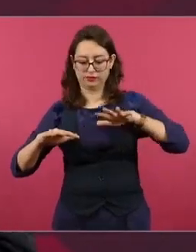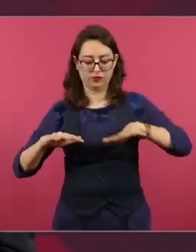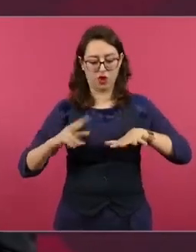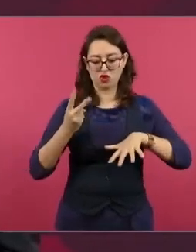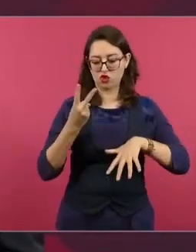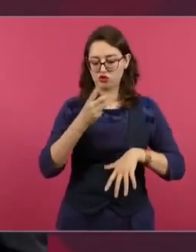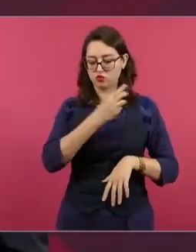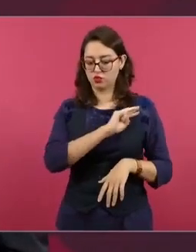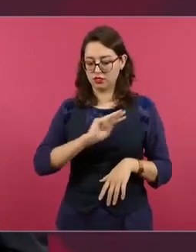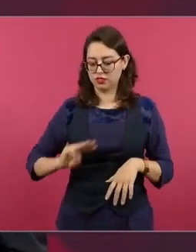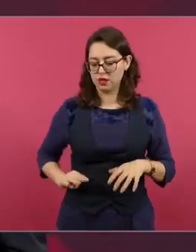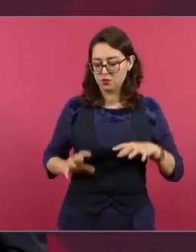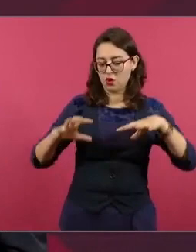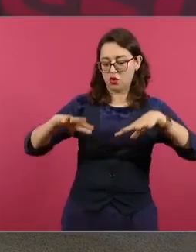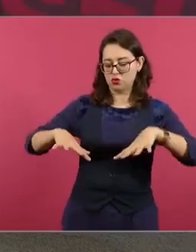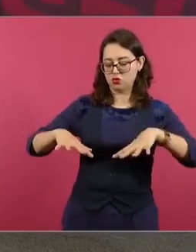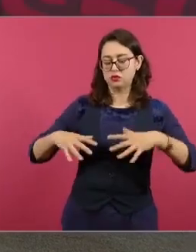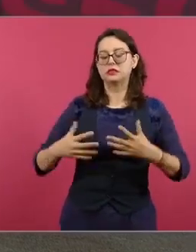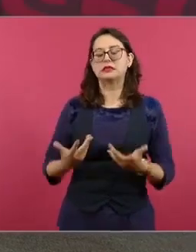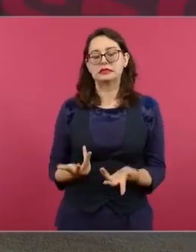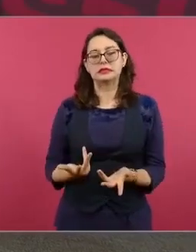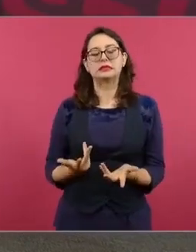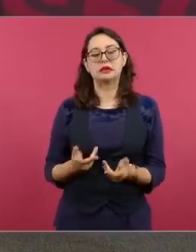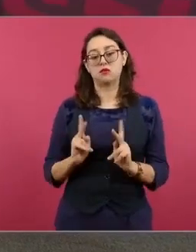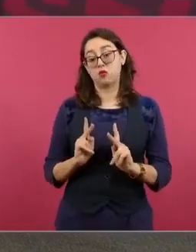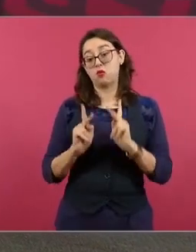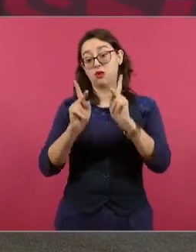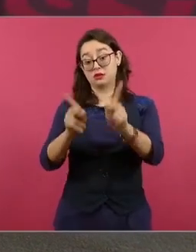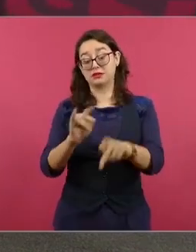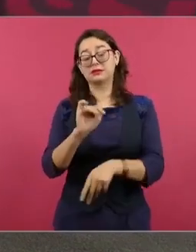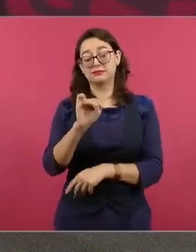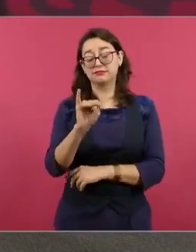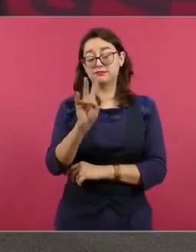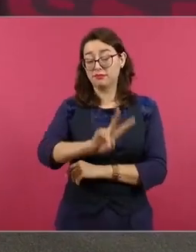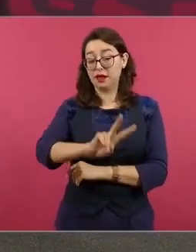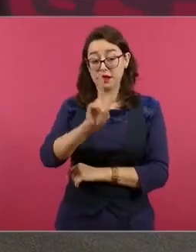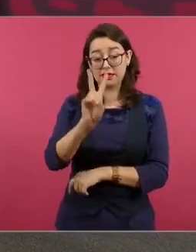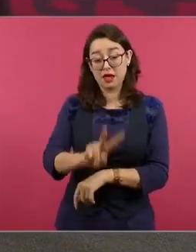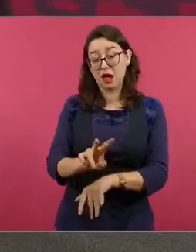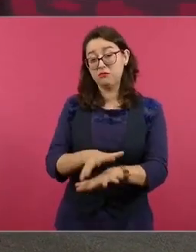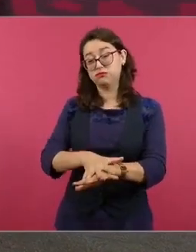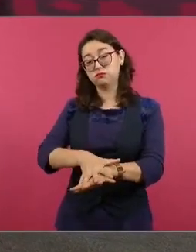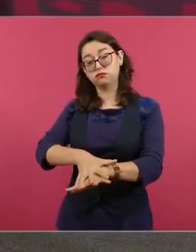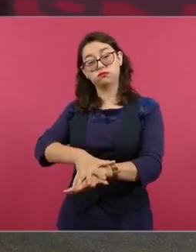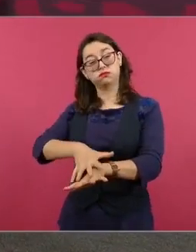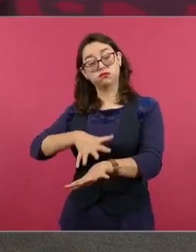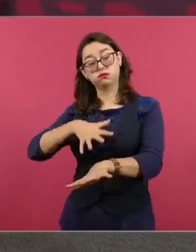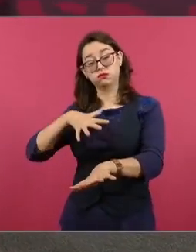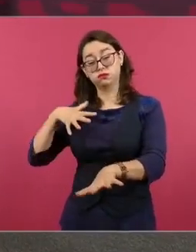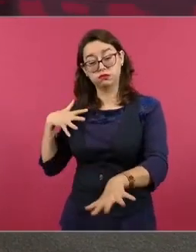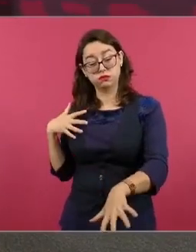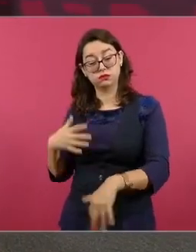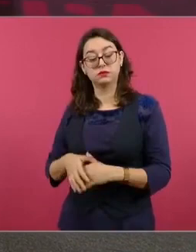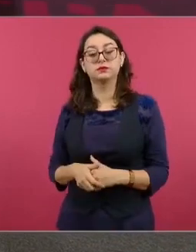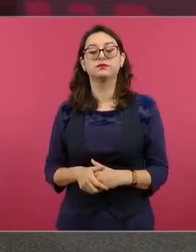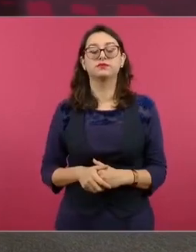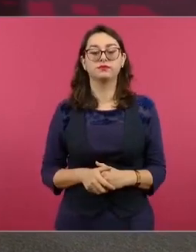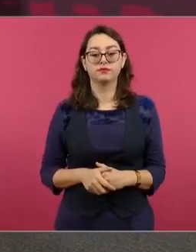y sí es mucho el tráfico. Y lo mismo